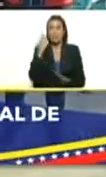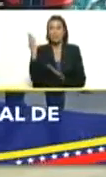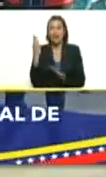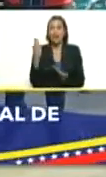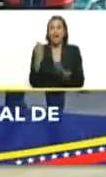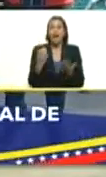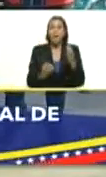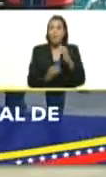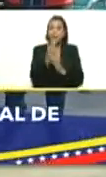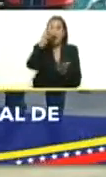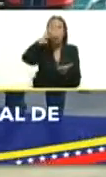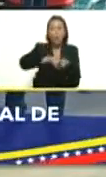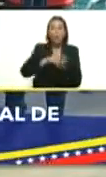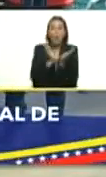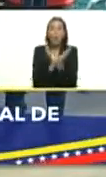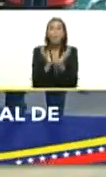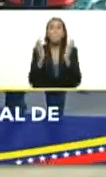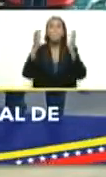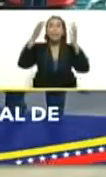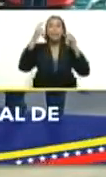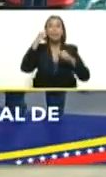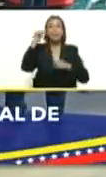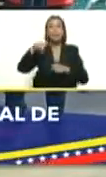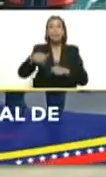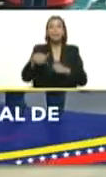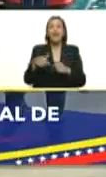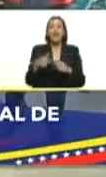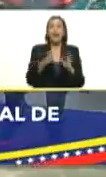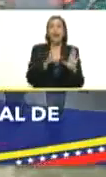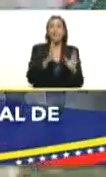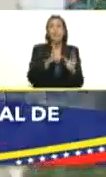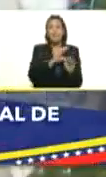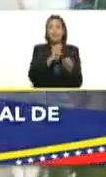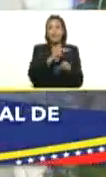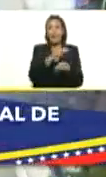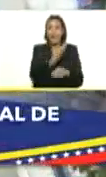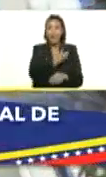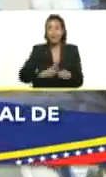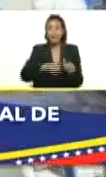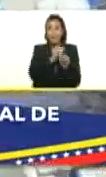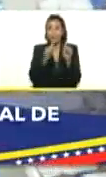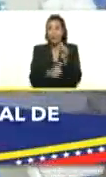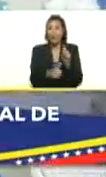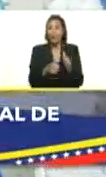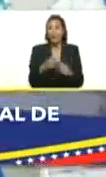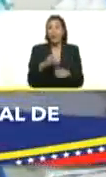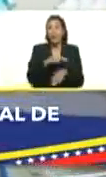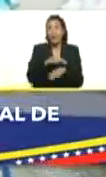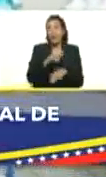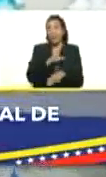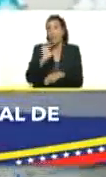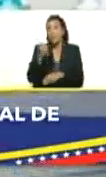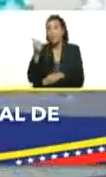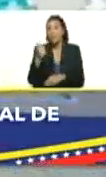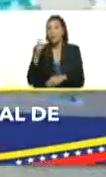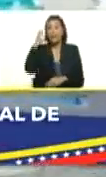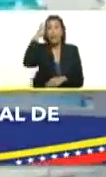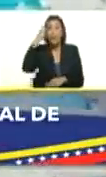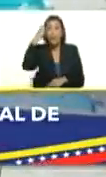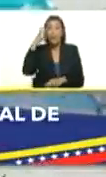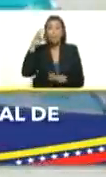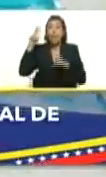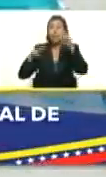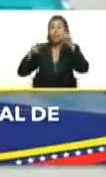Inmaterial de la Humanidad acaba justamente de llegar la presidenta de la Misión Venezuela Bella de Europa, donde hizo